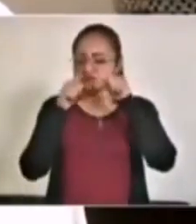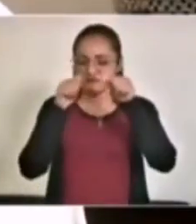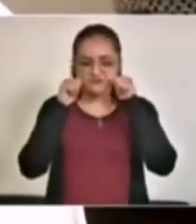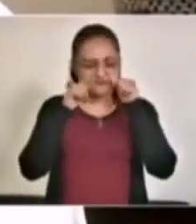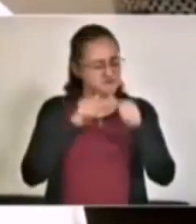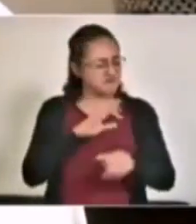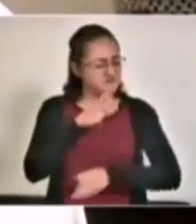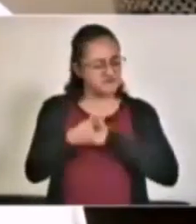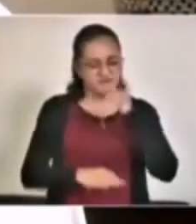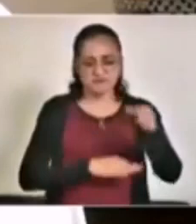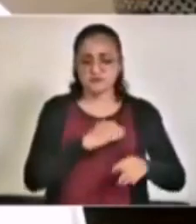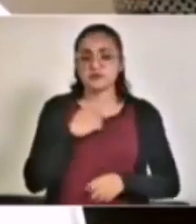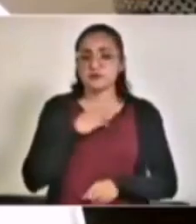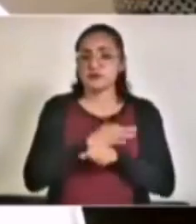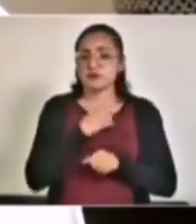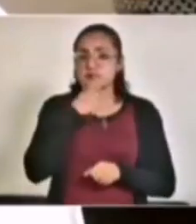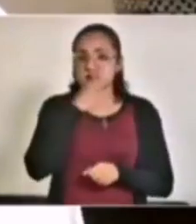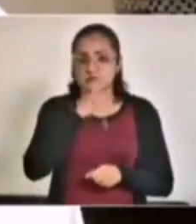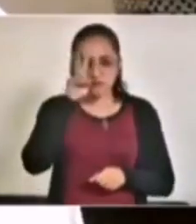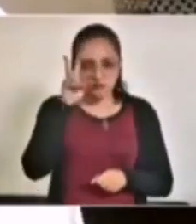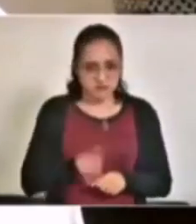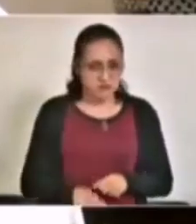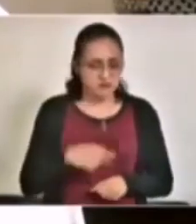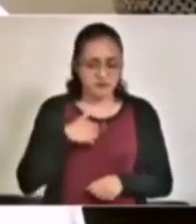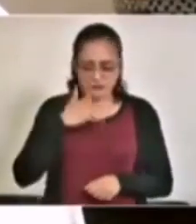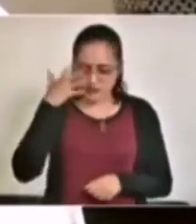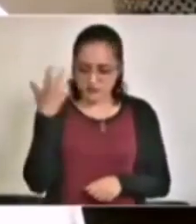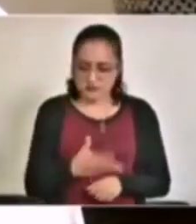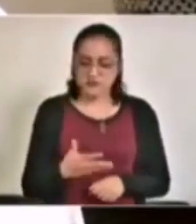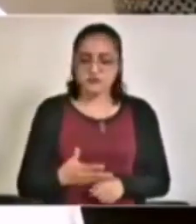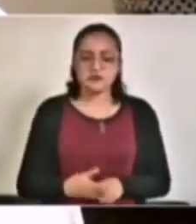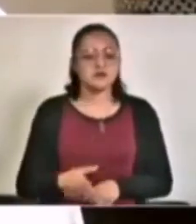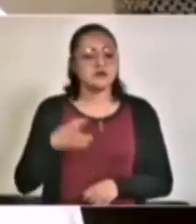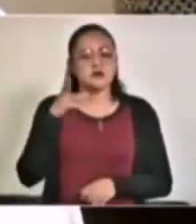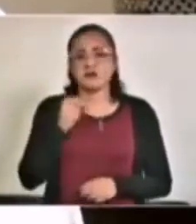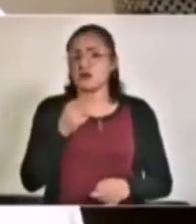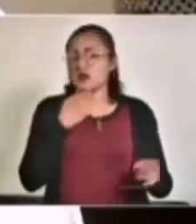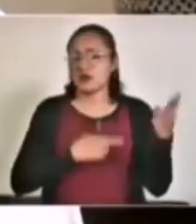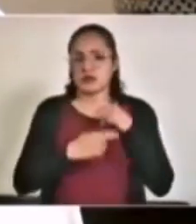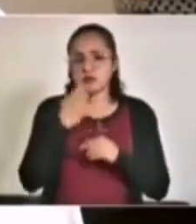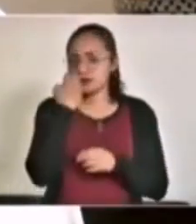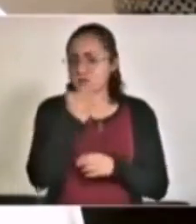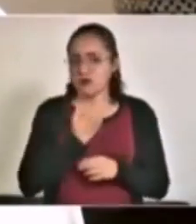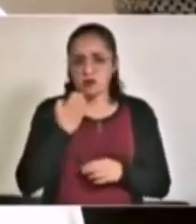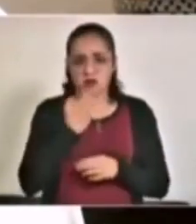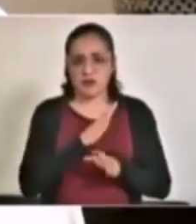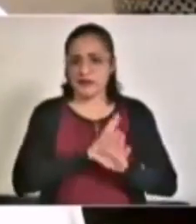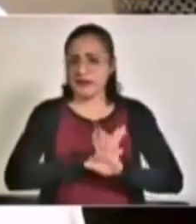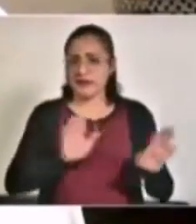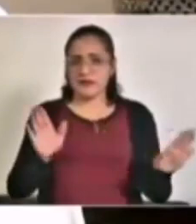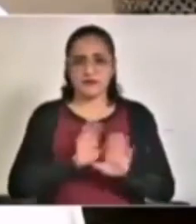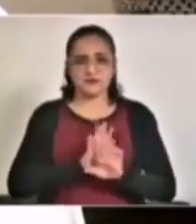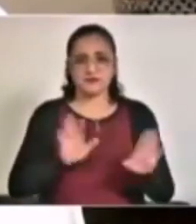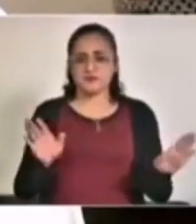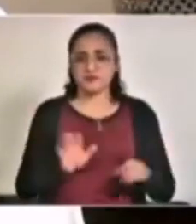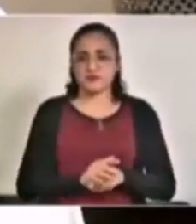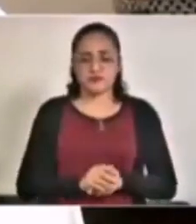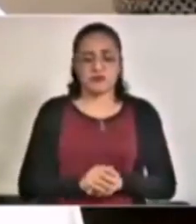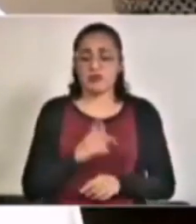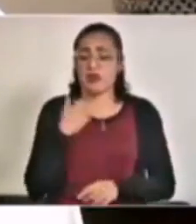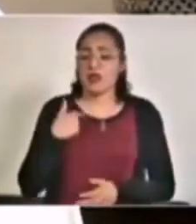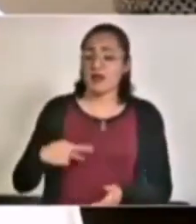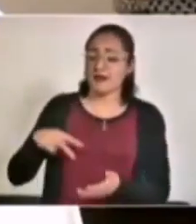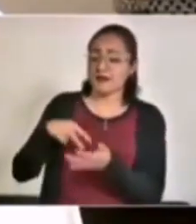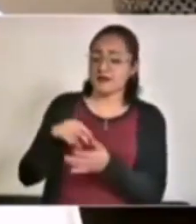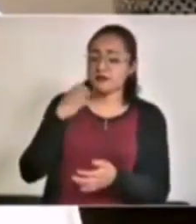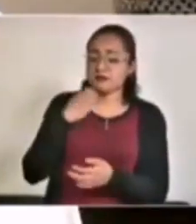yo se los digo con absoluta franqueza, no habrá regreso a clases real hasta que no